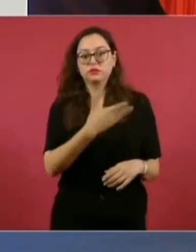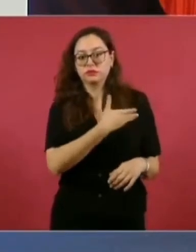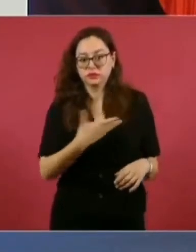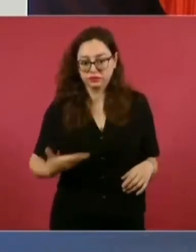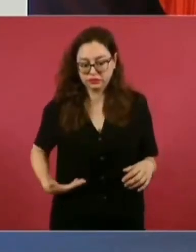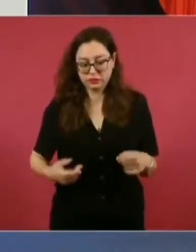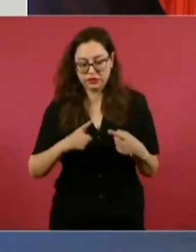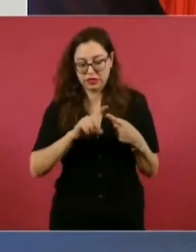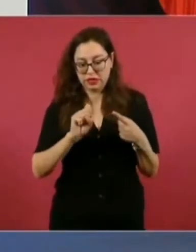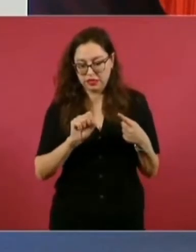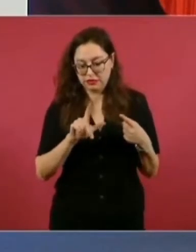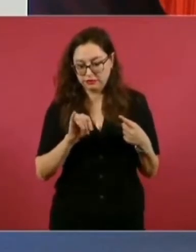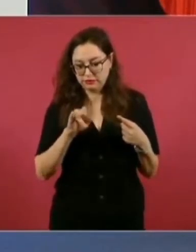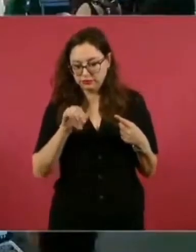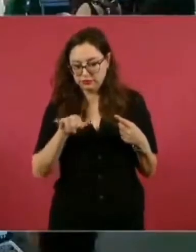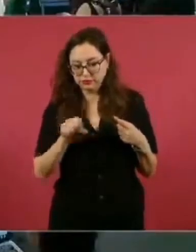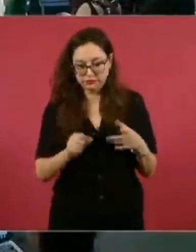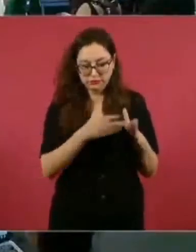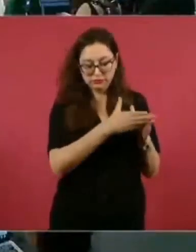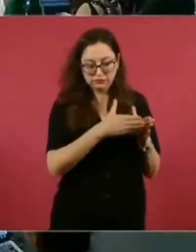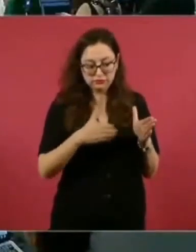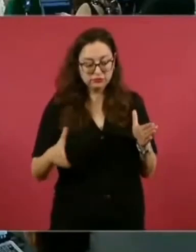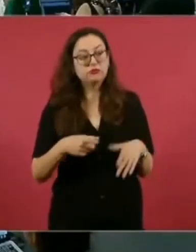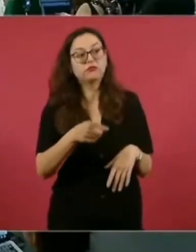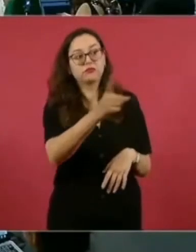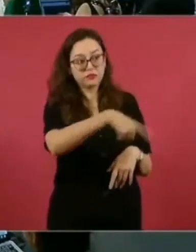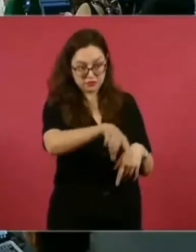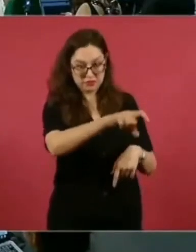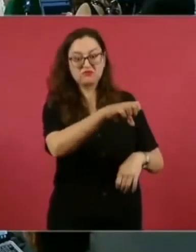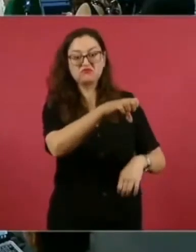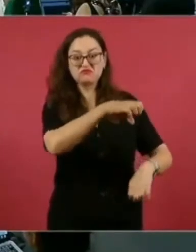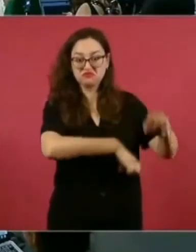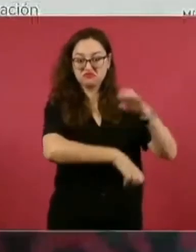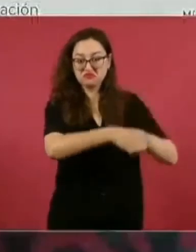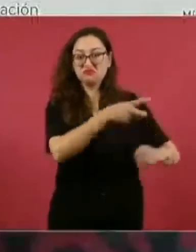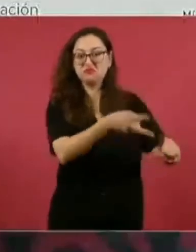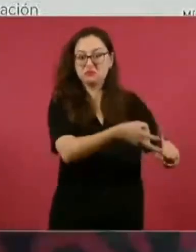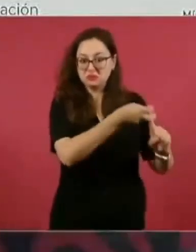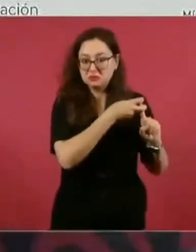secuestraron